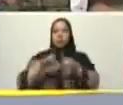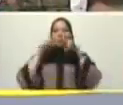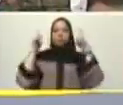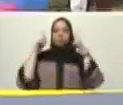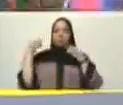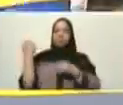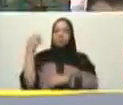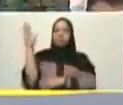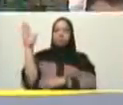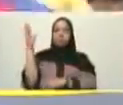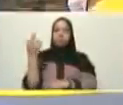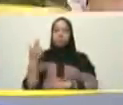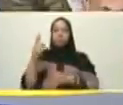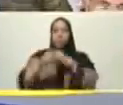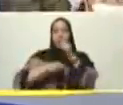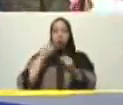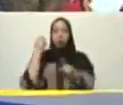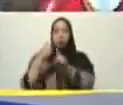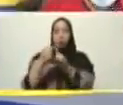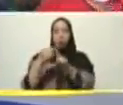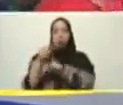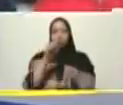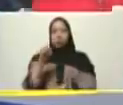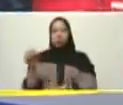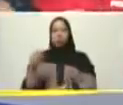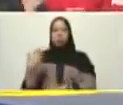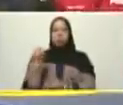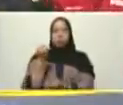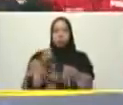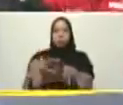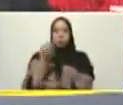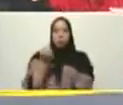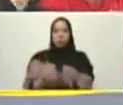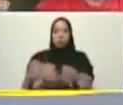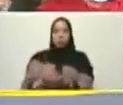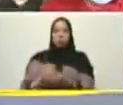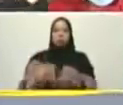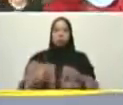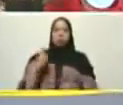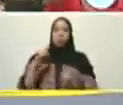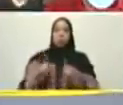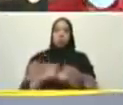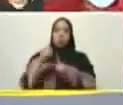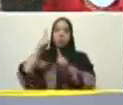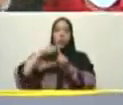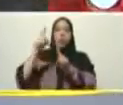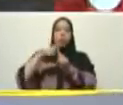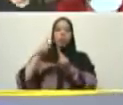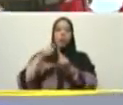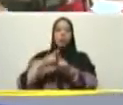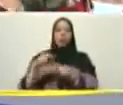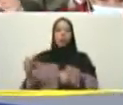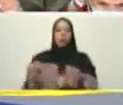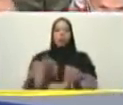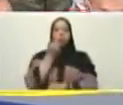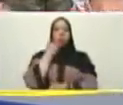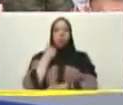barcelona puerto ordaz maturín san cristóbal valera maracaibo